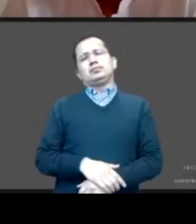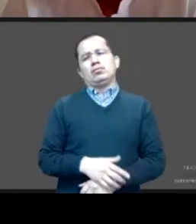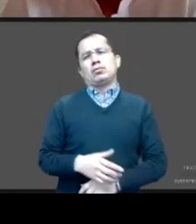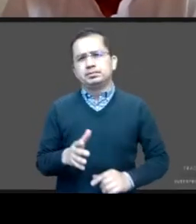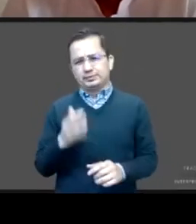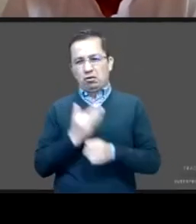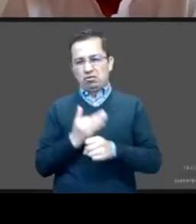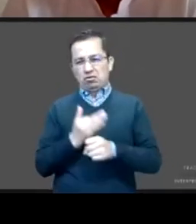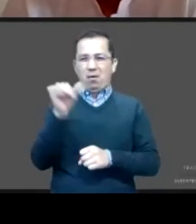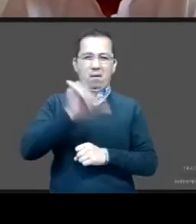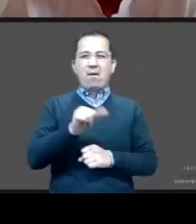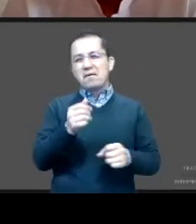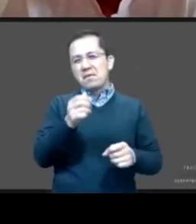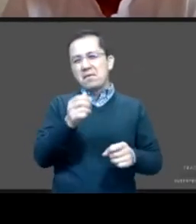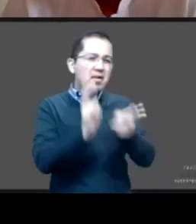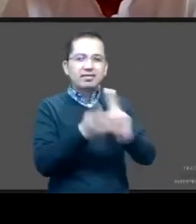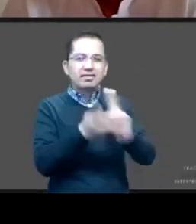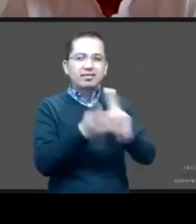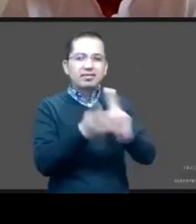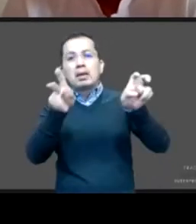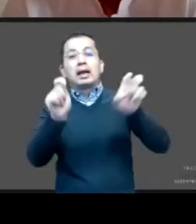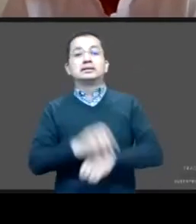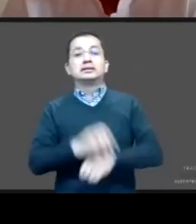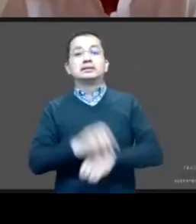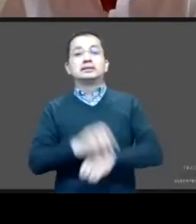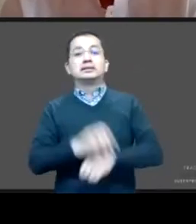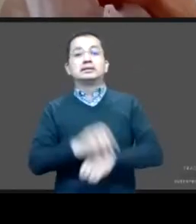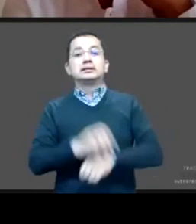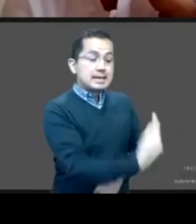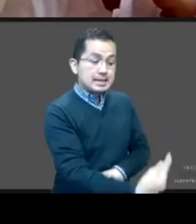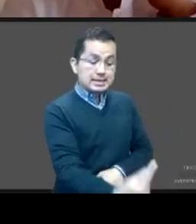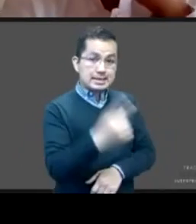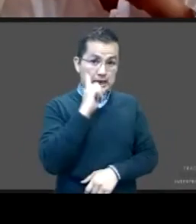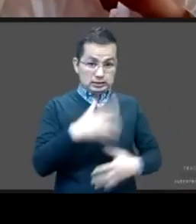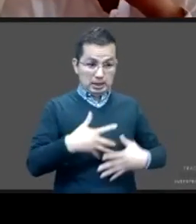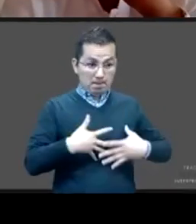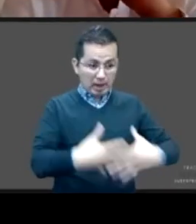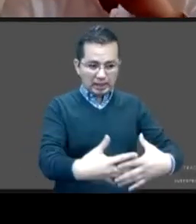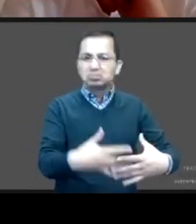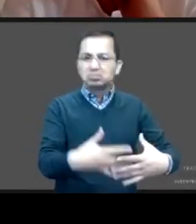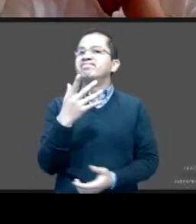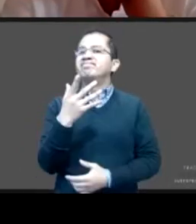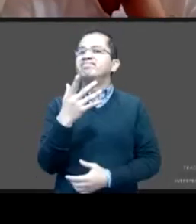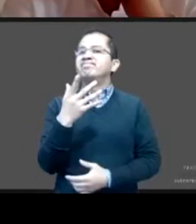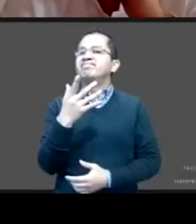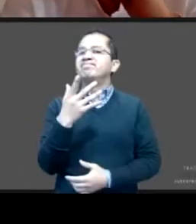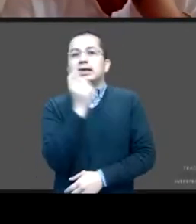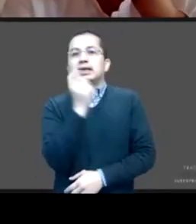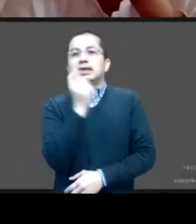espacio de diálogo, el embarazo en niñas es una consecuencia de la violencia de género